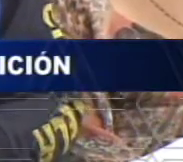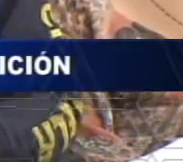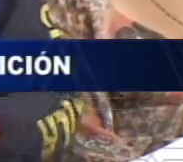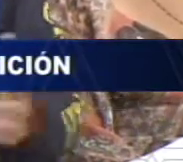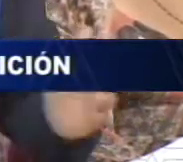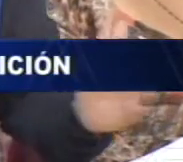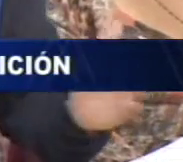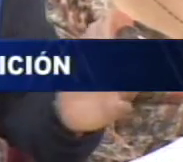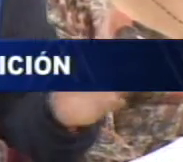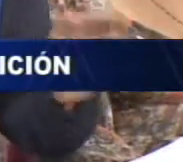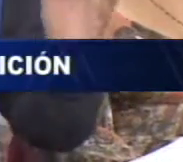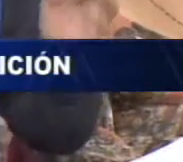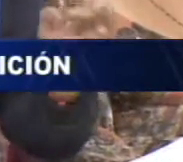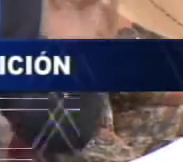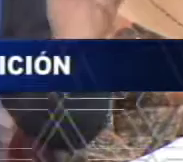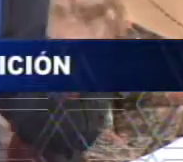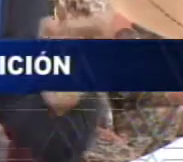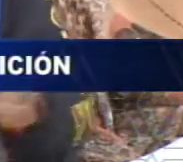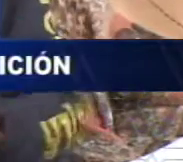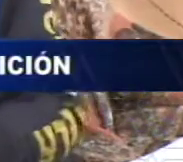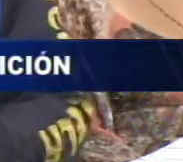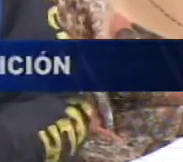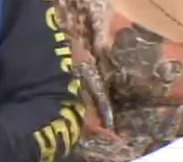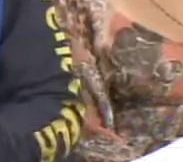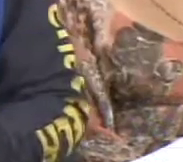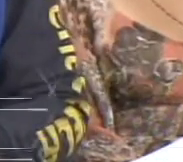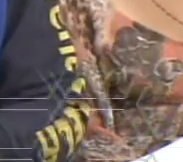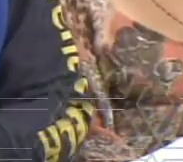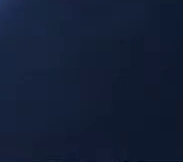acudirán a la instalación de la Asamblea Nacional.